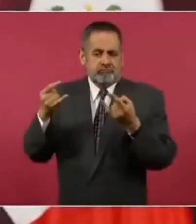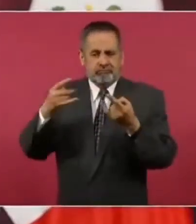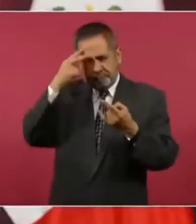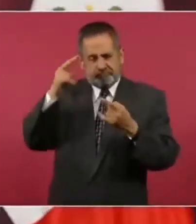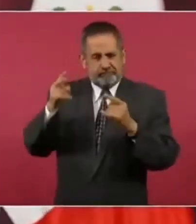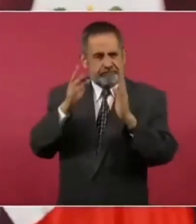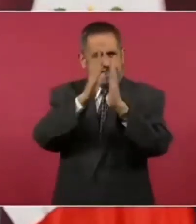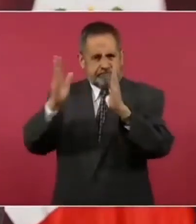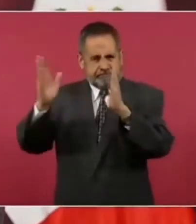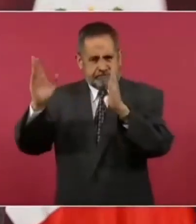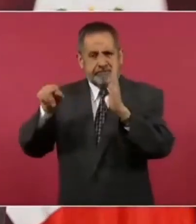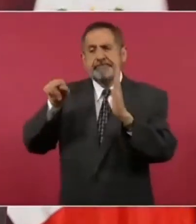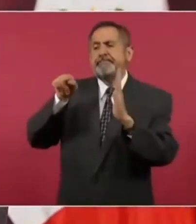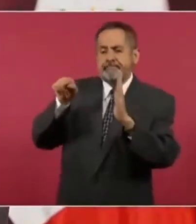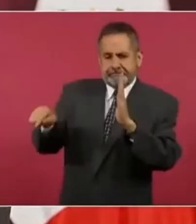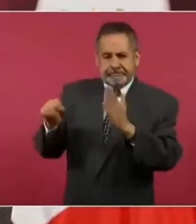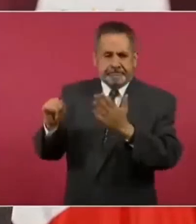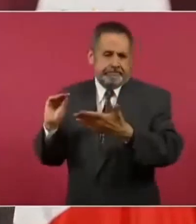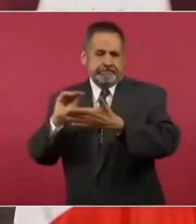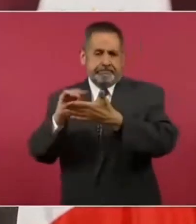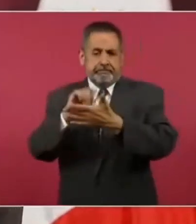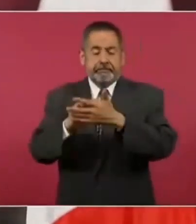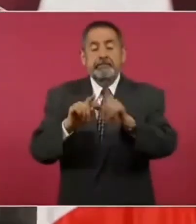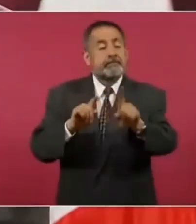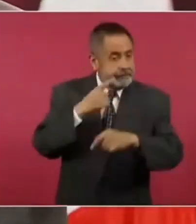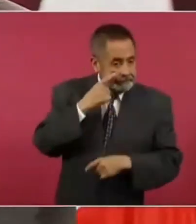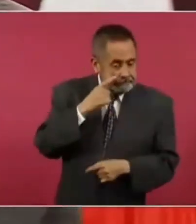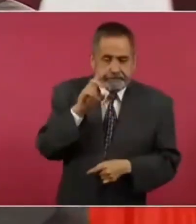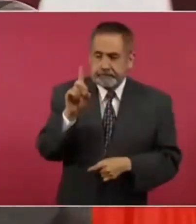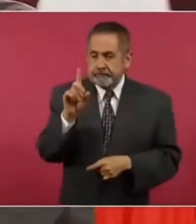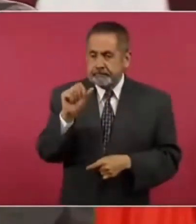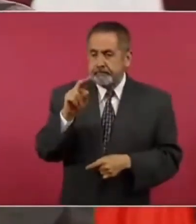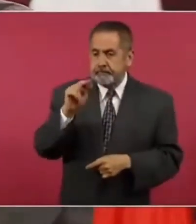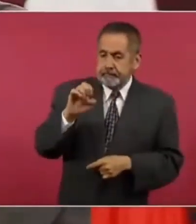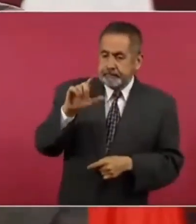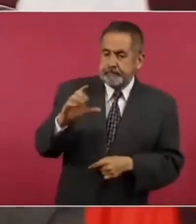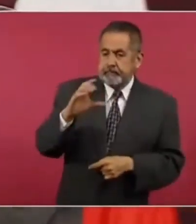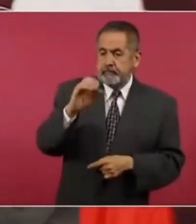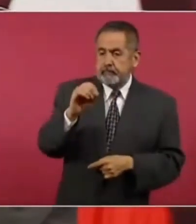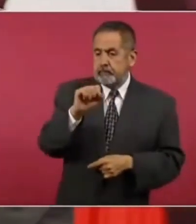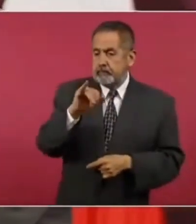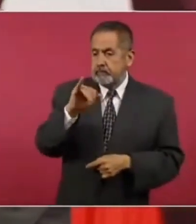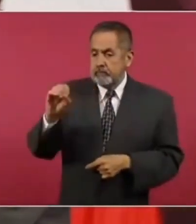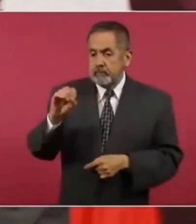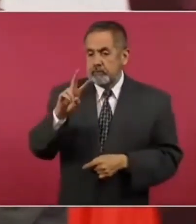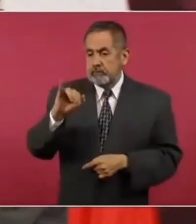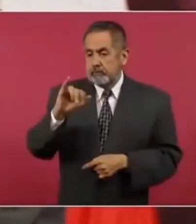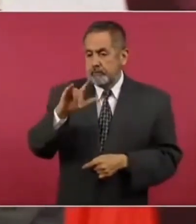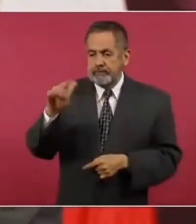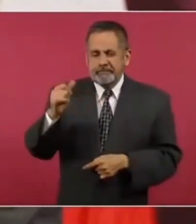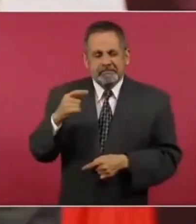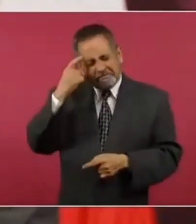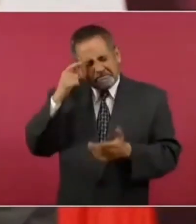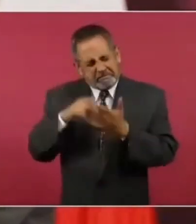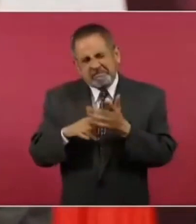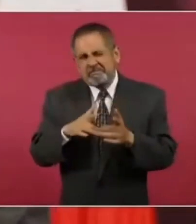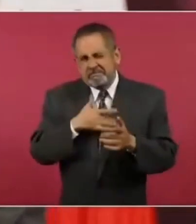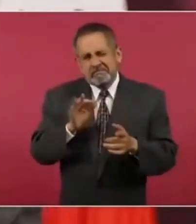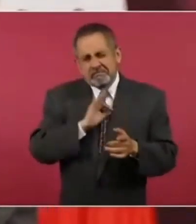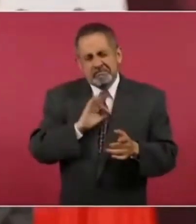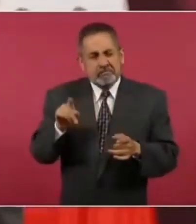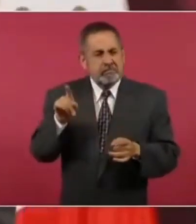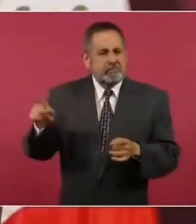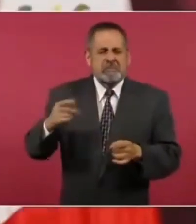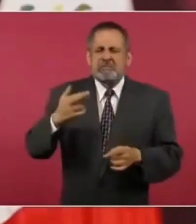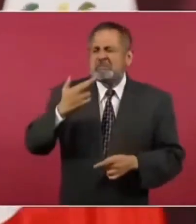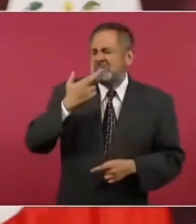de México Daniel Cosío Villegas es posiblemente el mejor